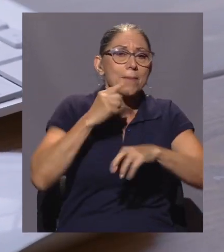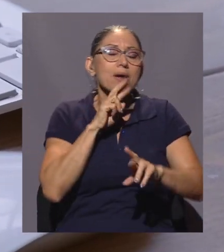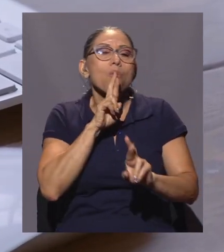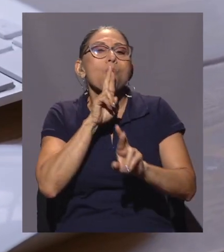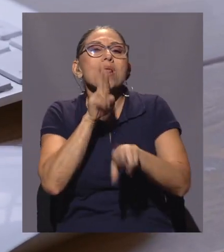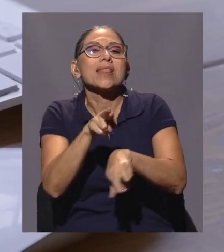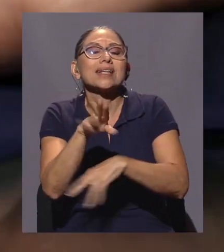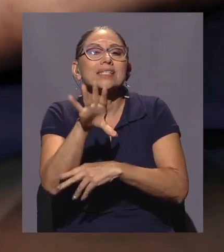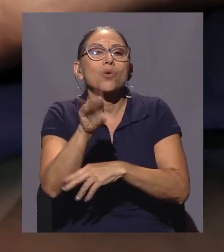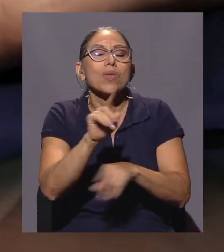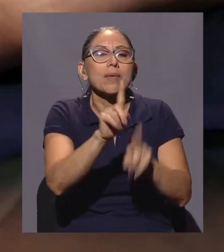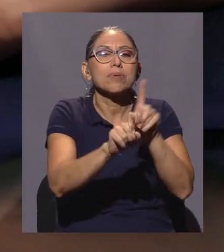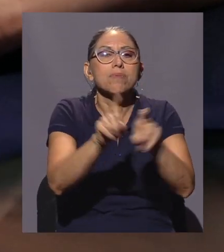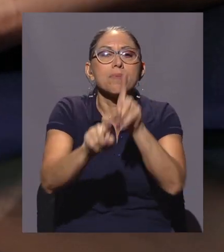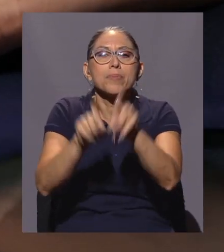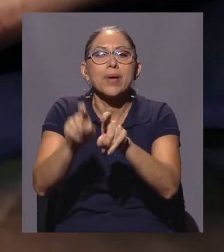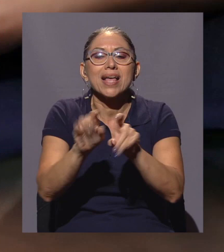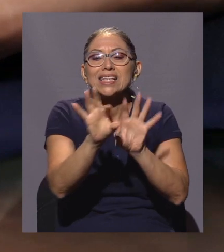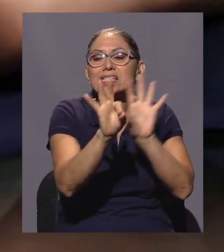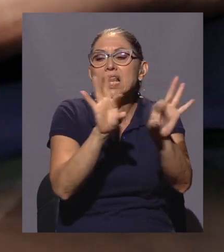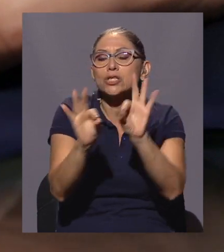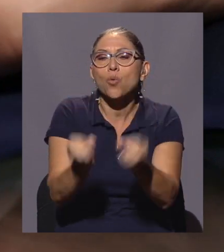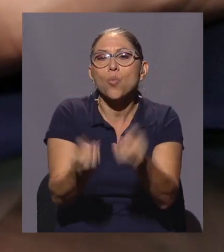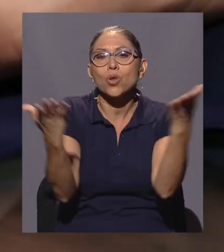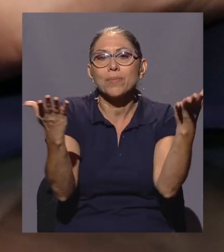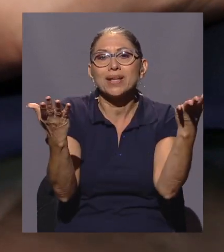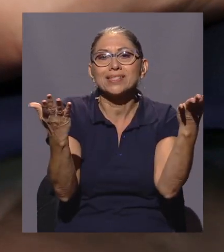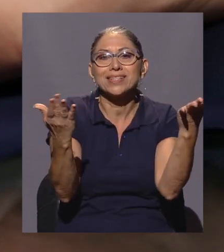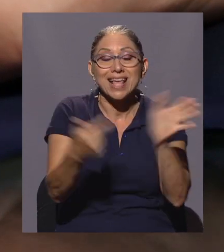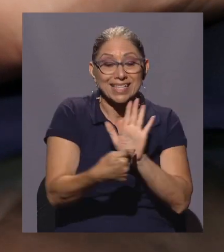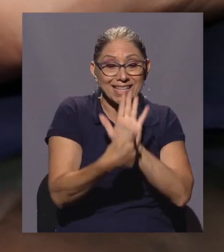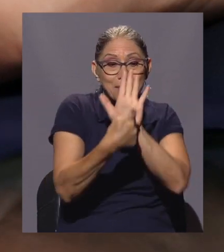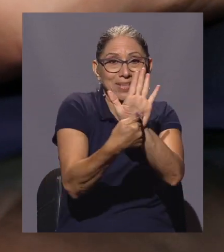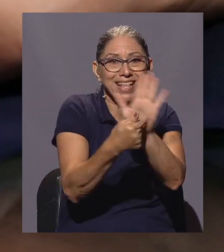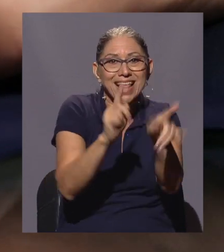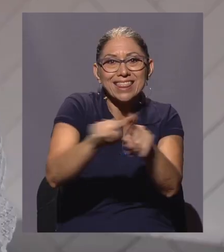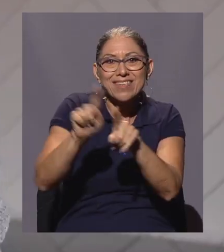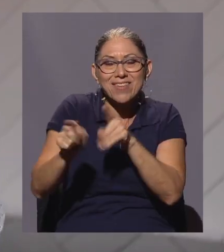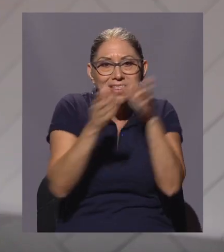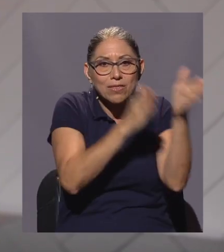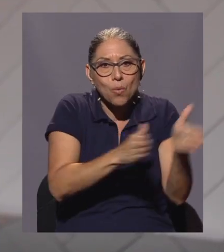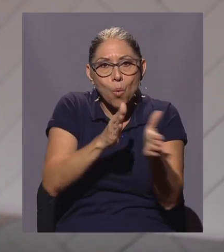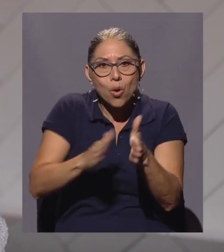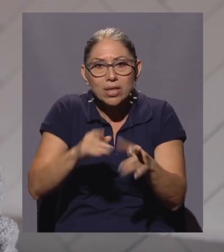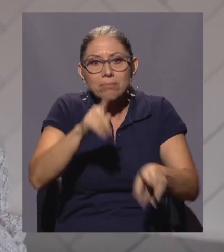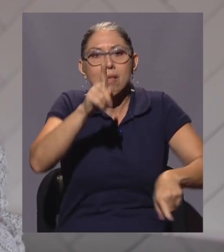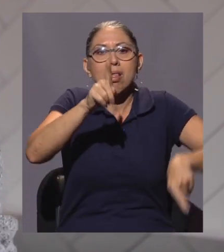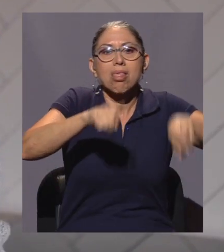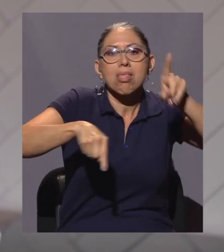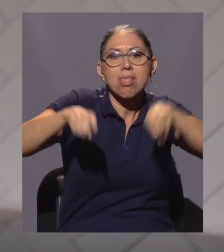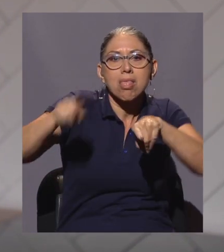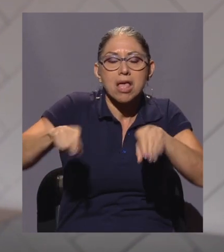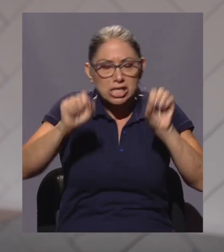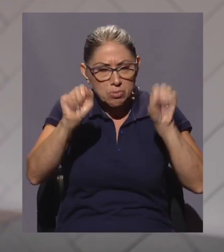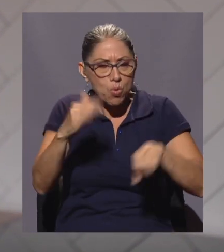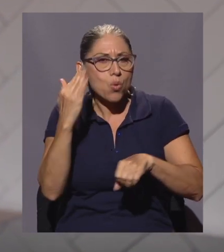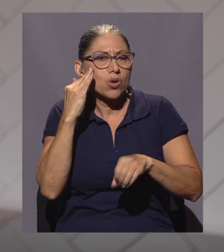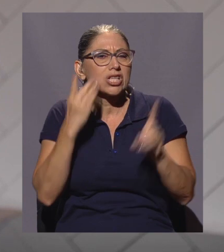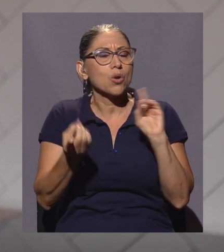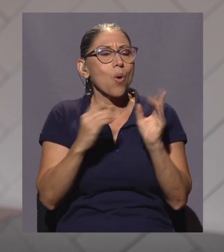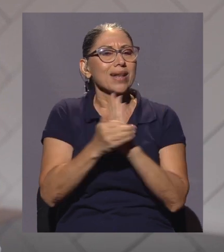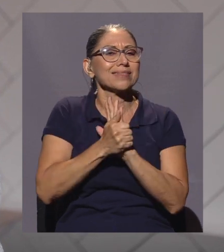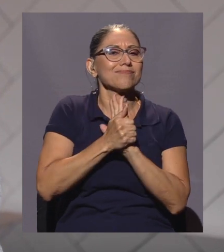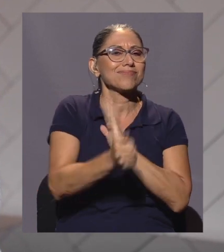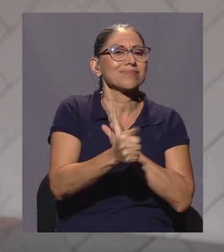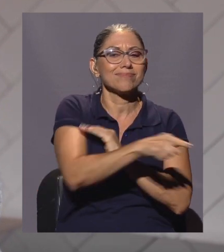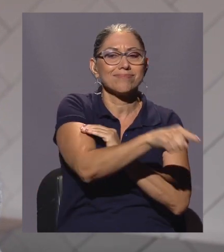de selección múltiple, los cuales son presentados en diferente orden en cada evaluación y permitirán conocer las destrezas de cada estudiante